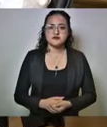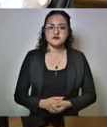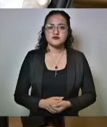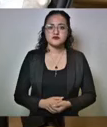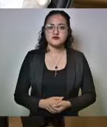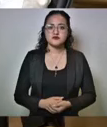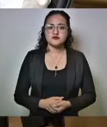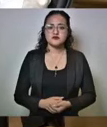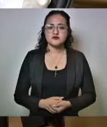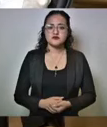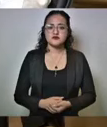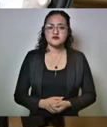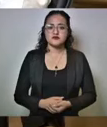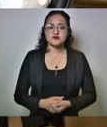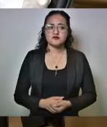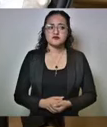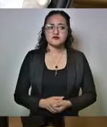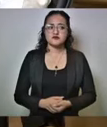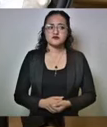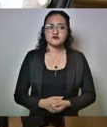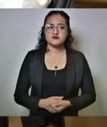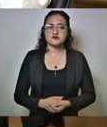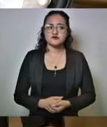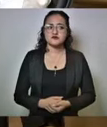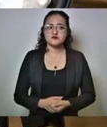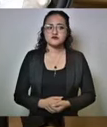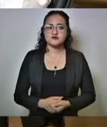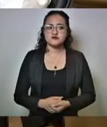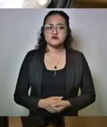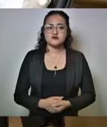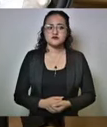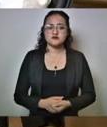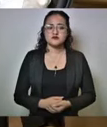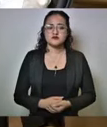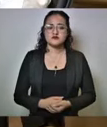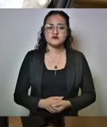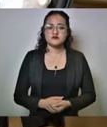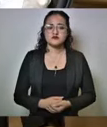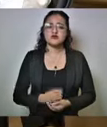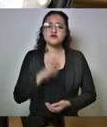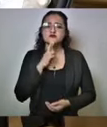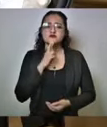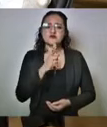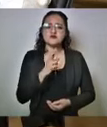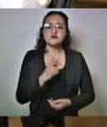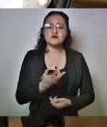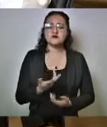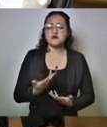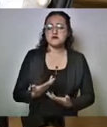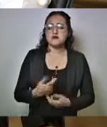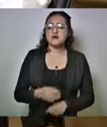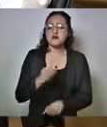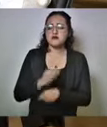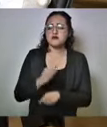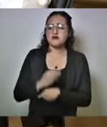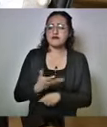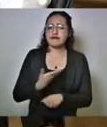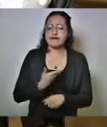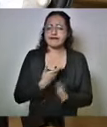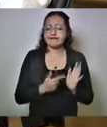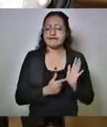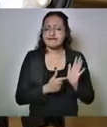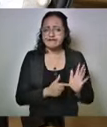proyecciones que están establecidas en